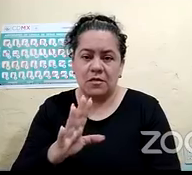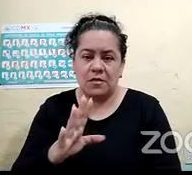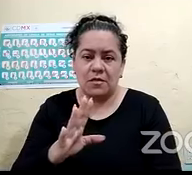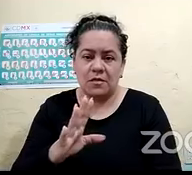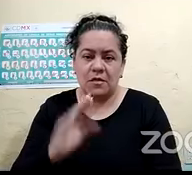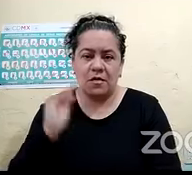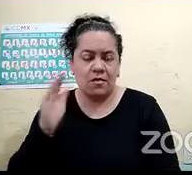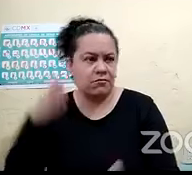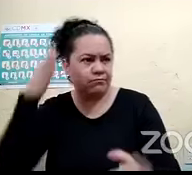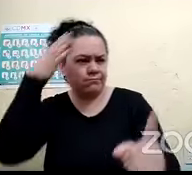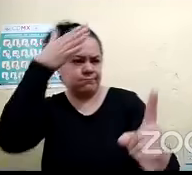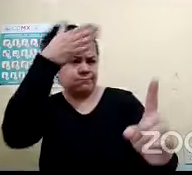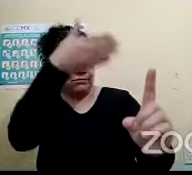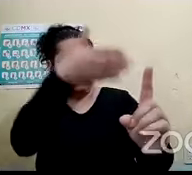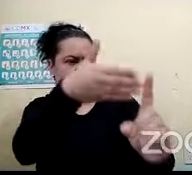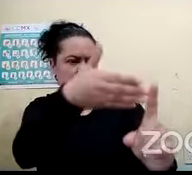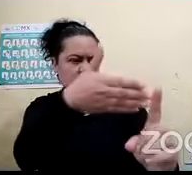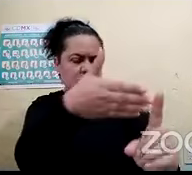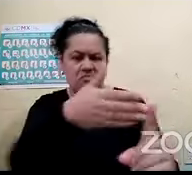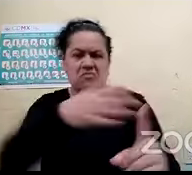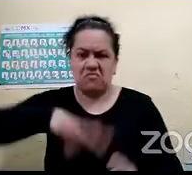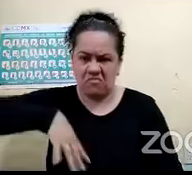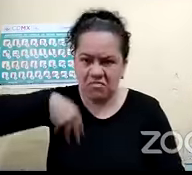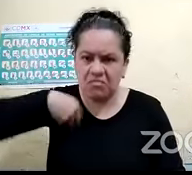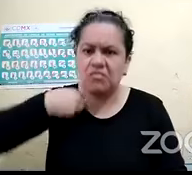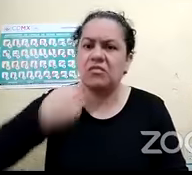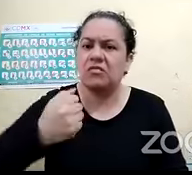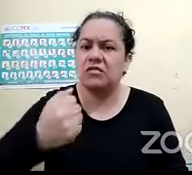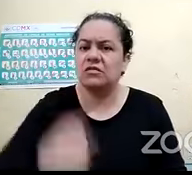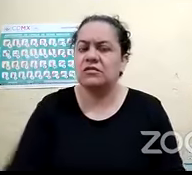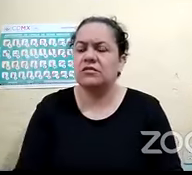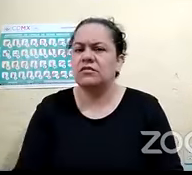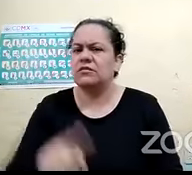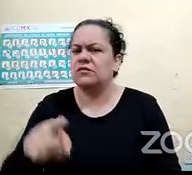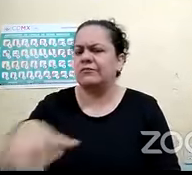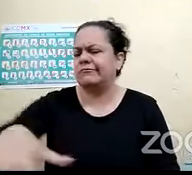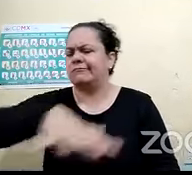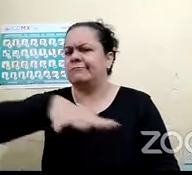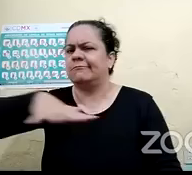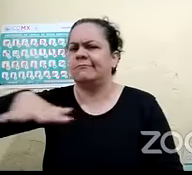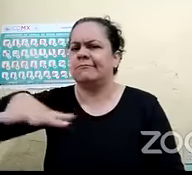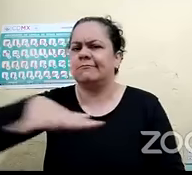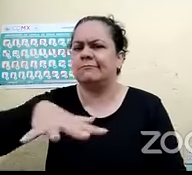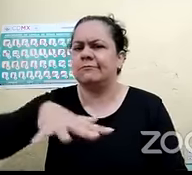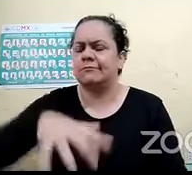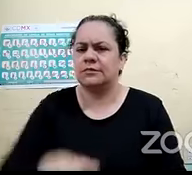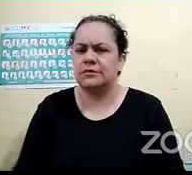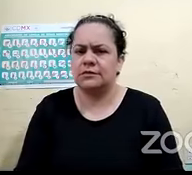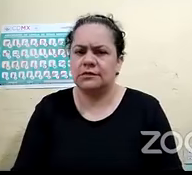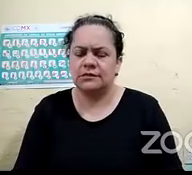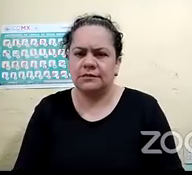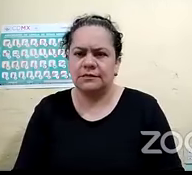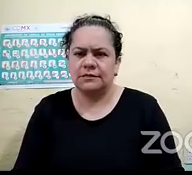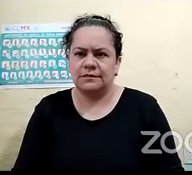para el bien, el bien común y, pues, el bien de todos, ¿no?